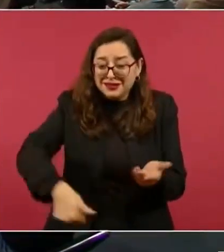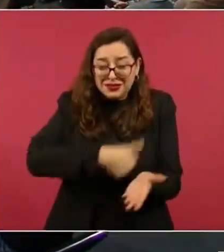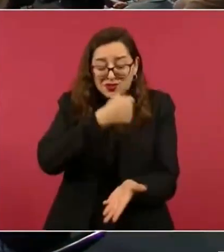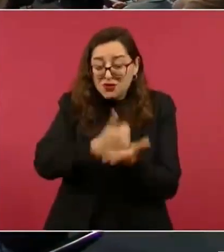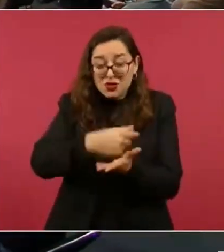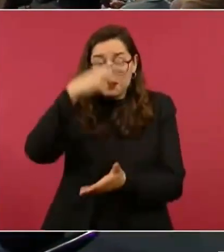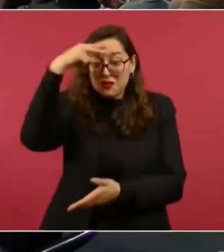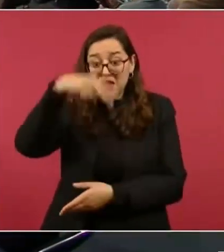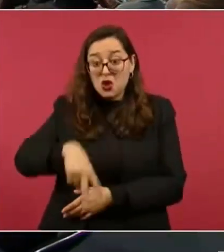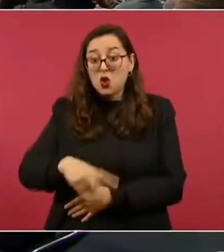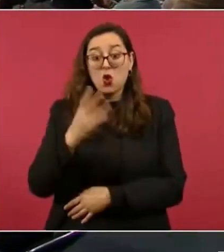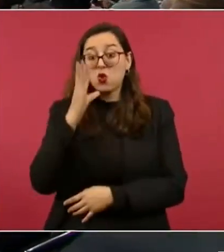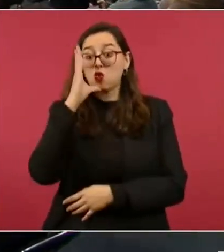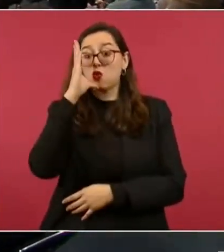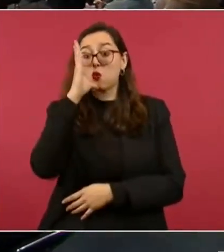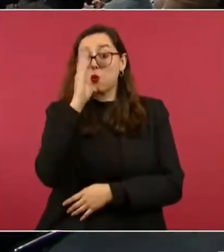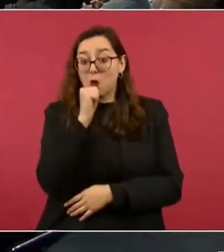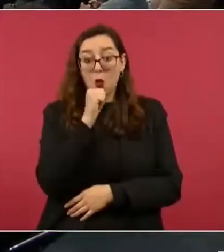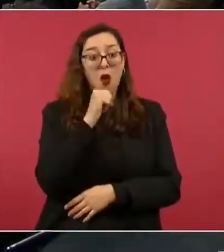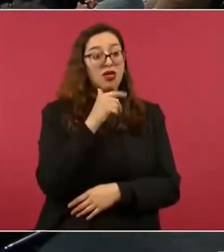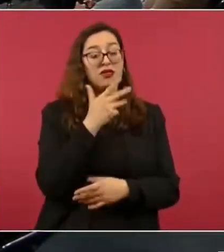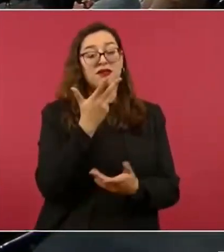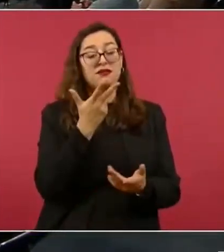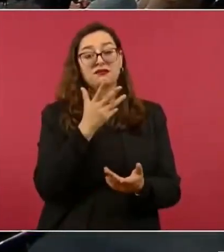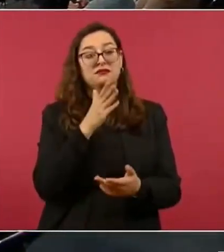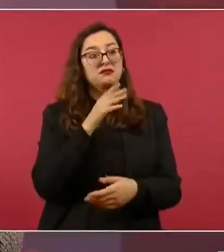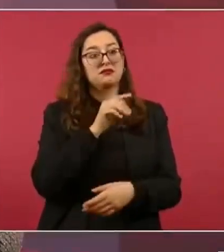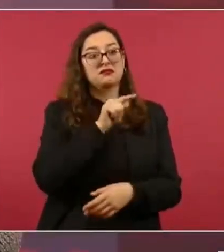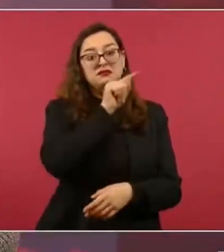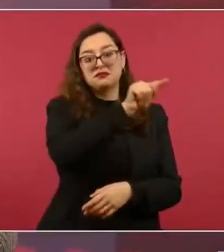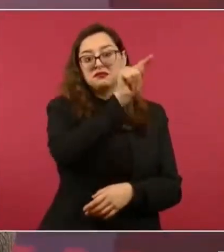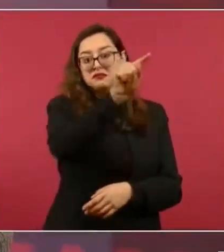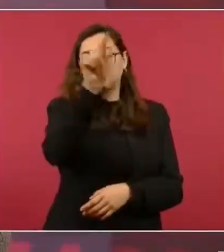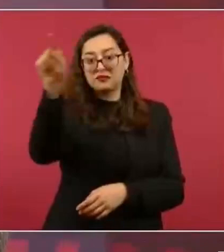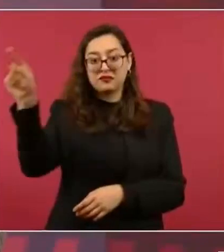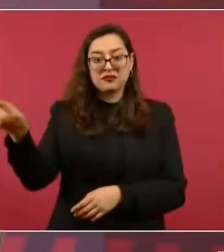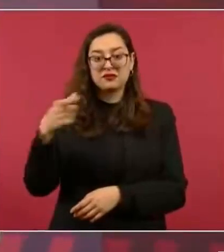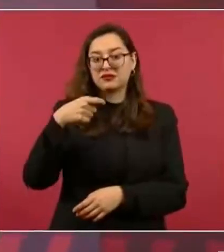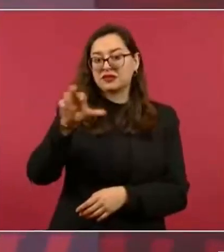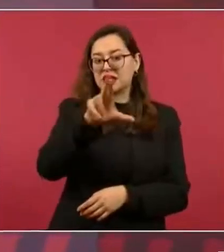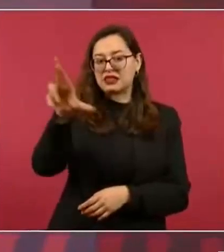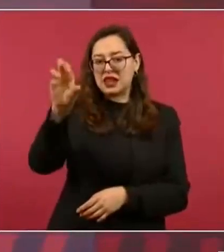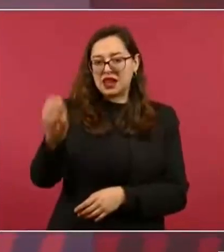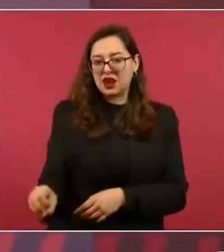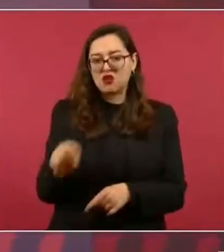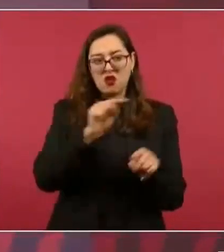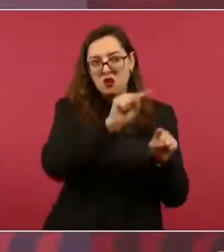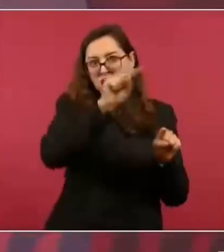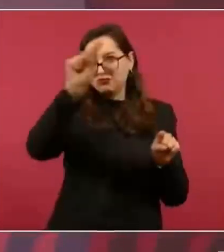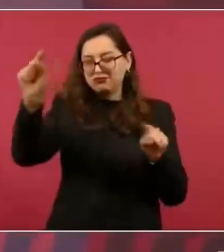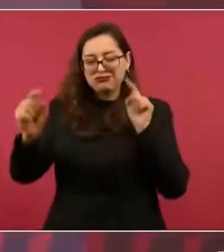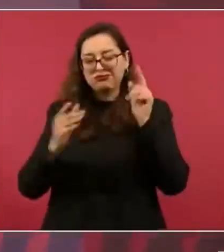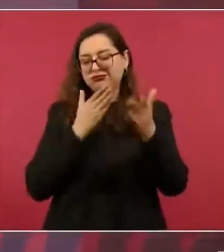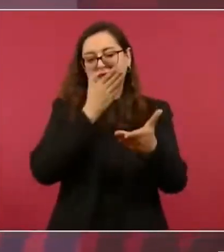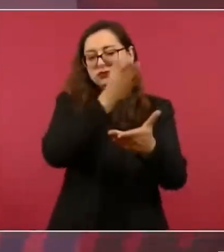a Chichen Itzá, a Opsamal, a Palenque, a Calakmul, solo aquí,